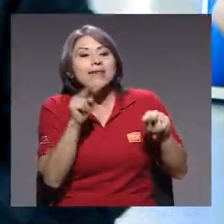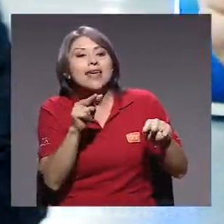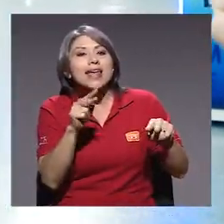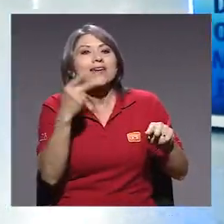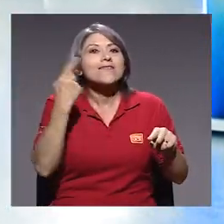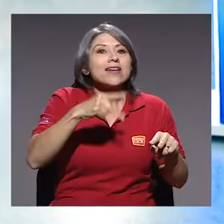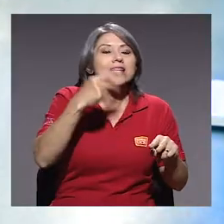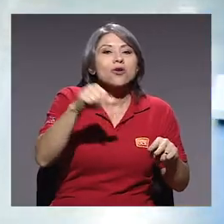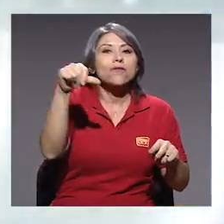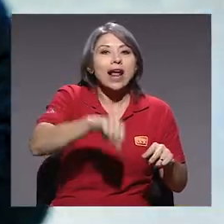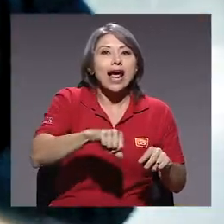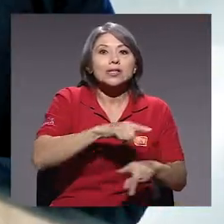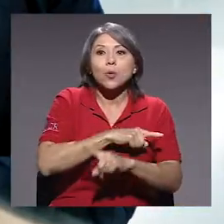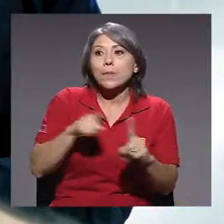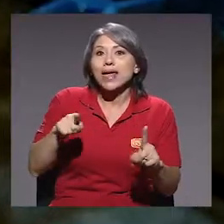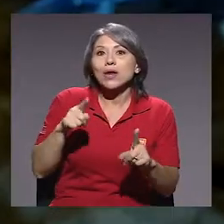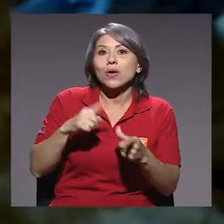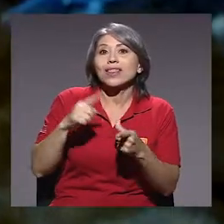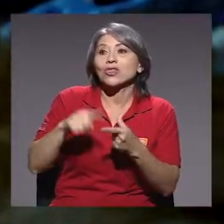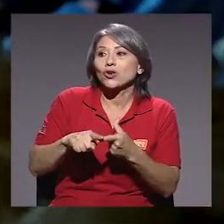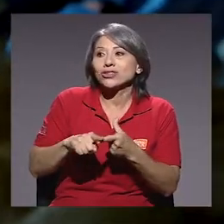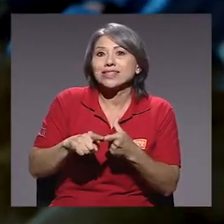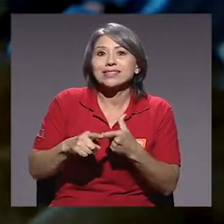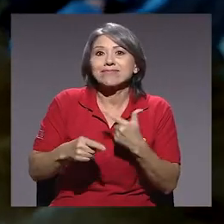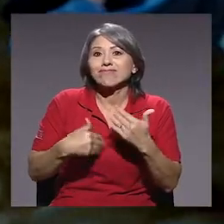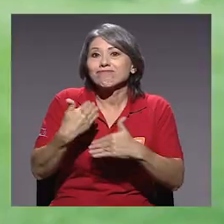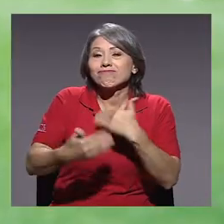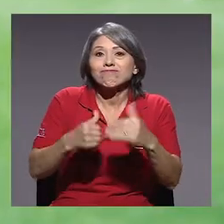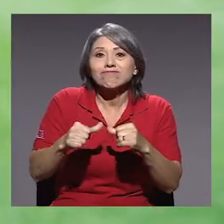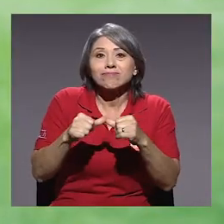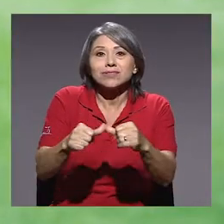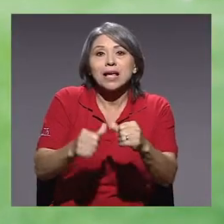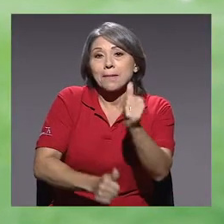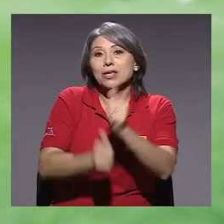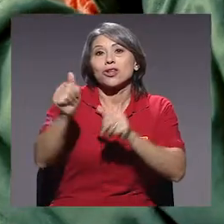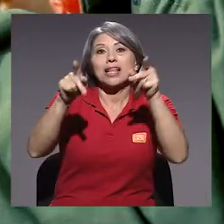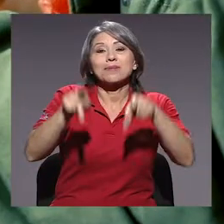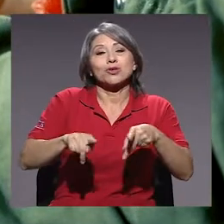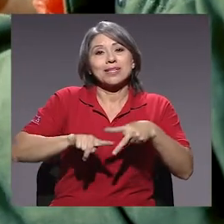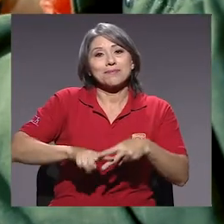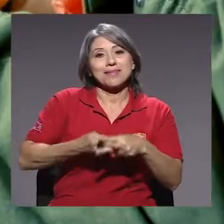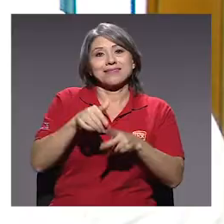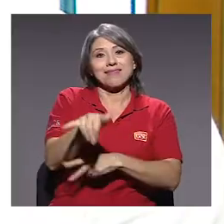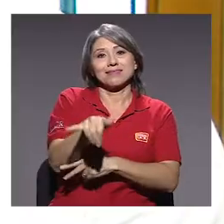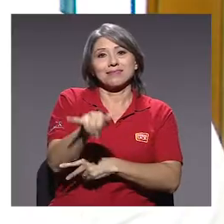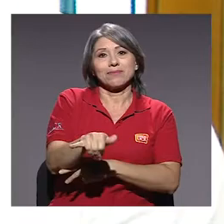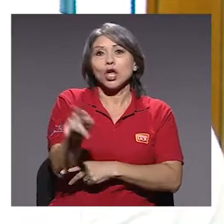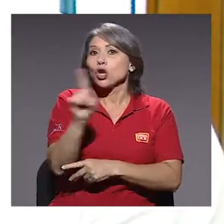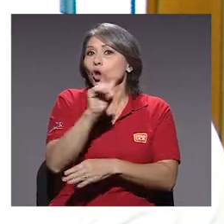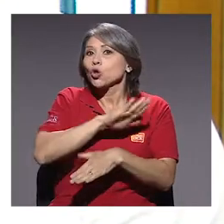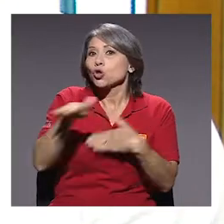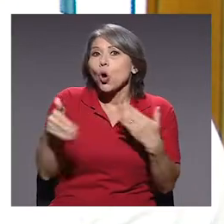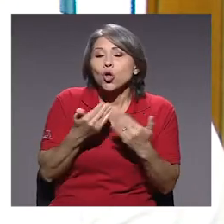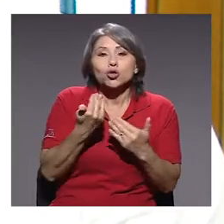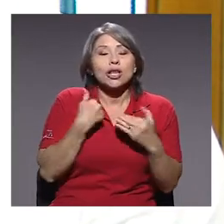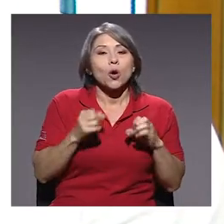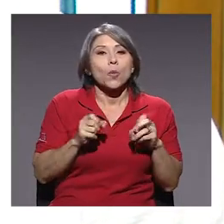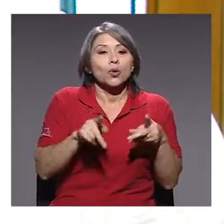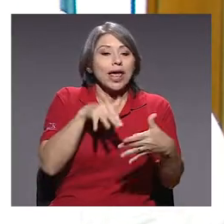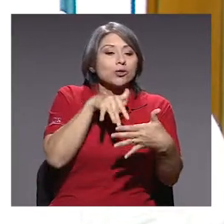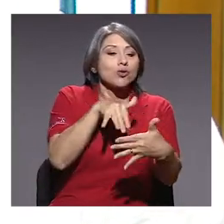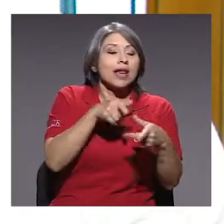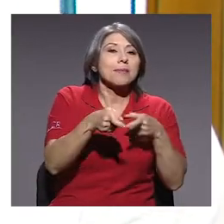emprender así lo que hace es básicamente maximizarlo. Y creo que así es como emprende la mayoría de las personas. No todos tienen la oportunidad de estudiar